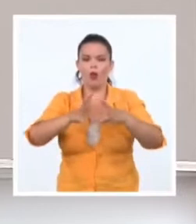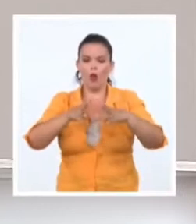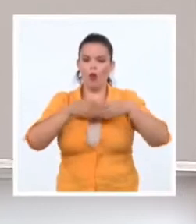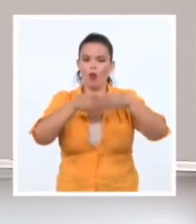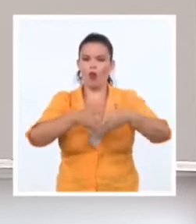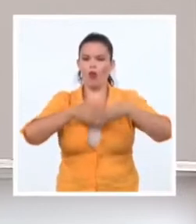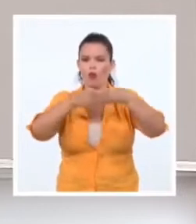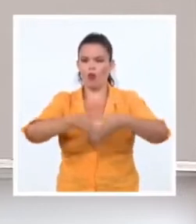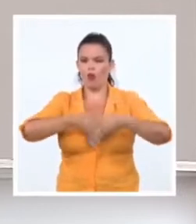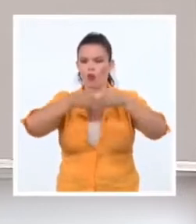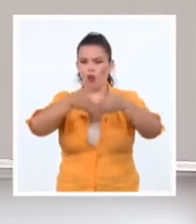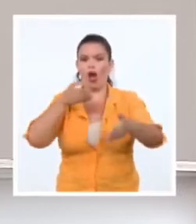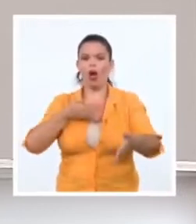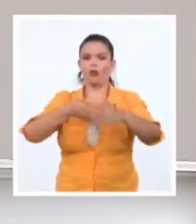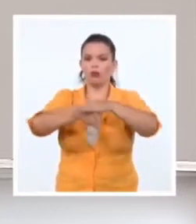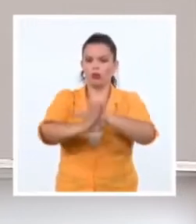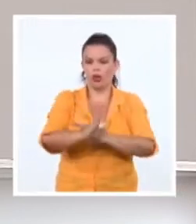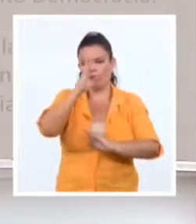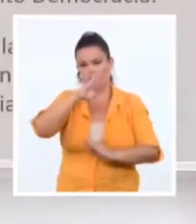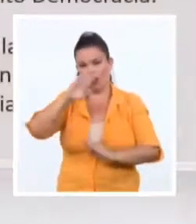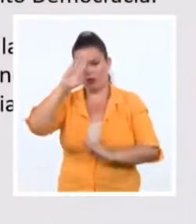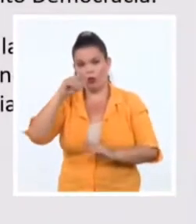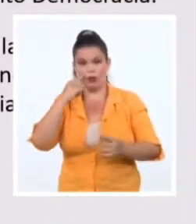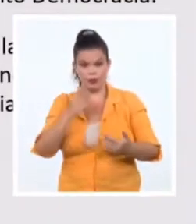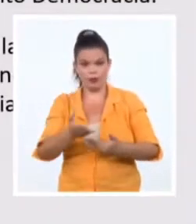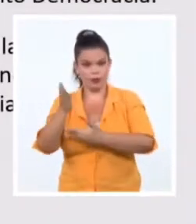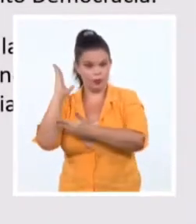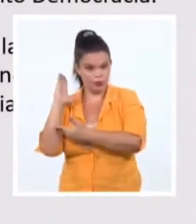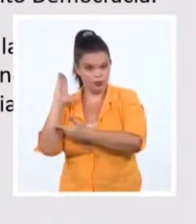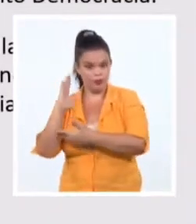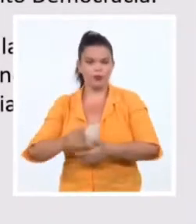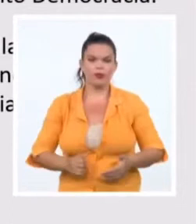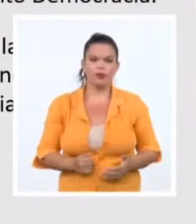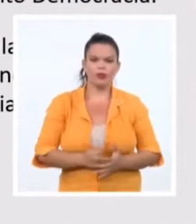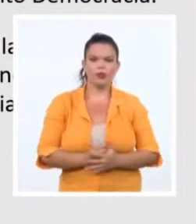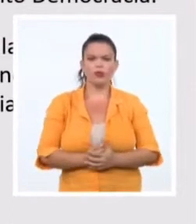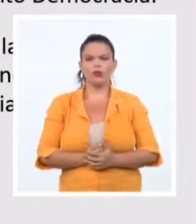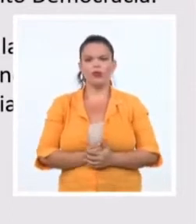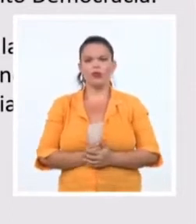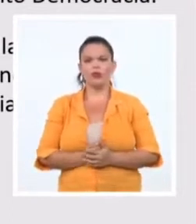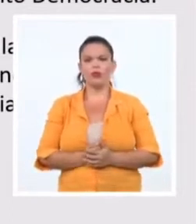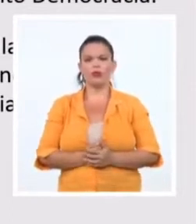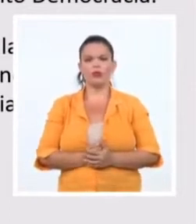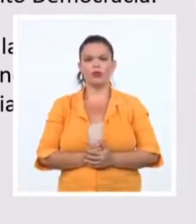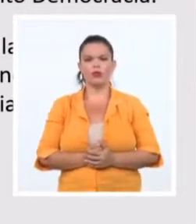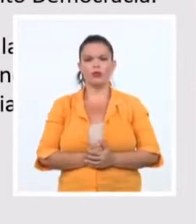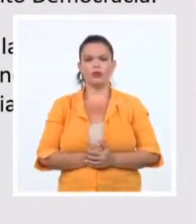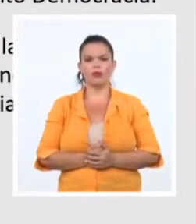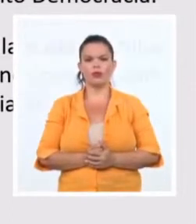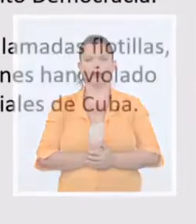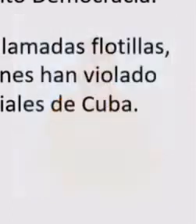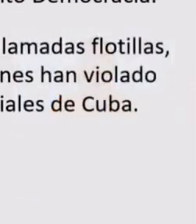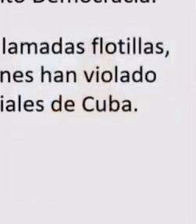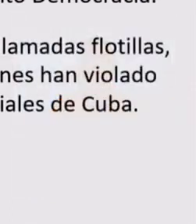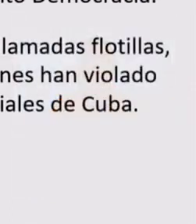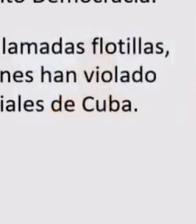territoriales de Cuba. A continuación revelamos una prueba contundente de sus vínculos con uno de